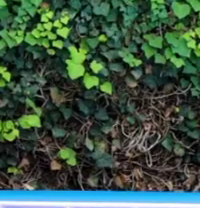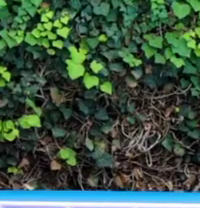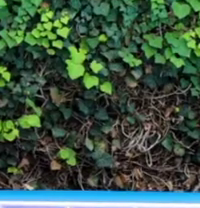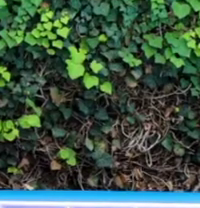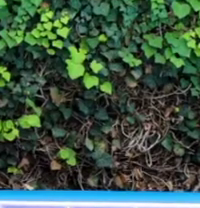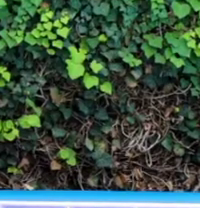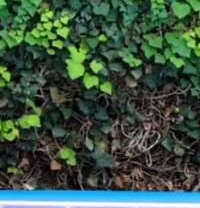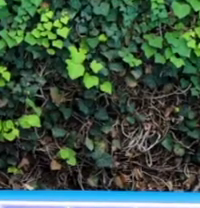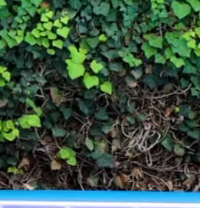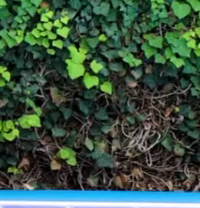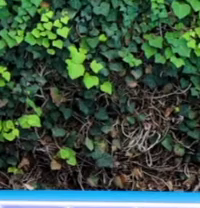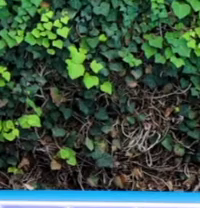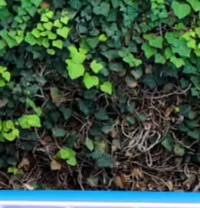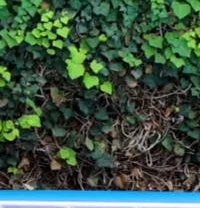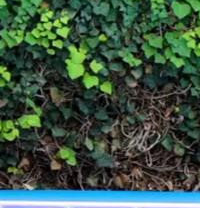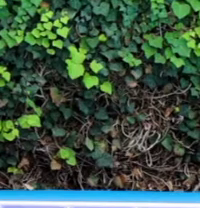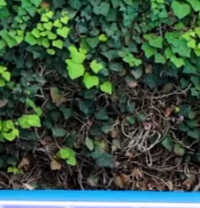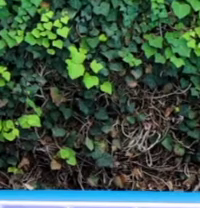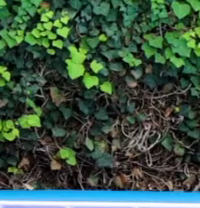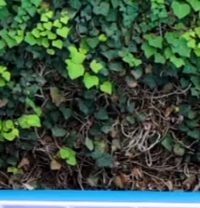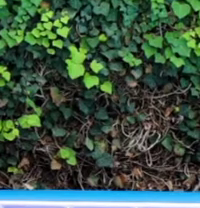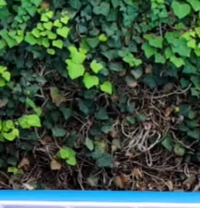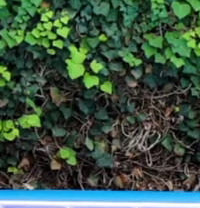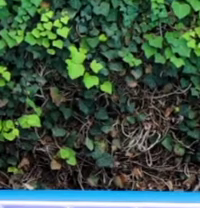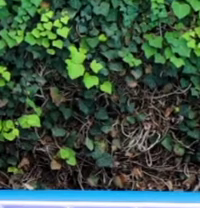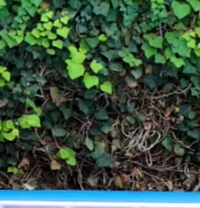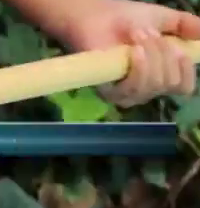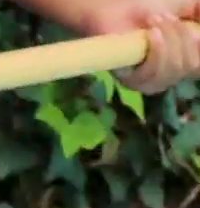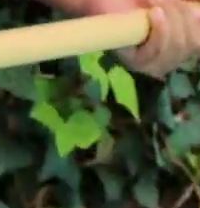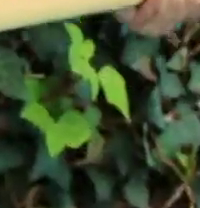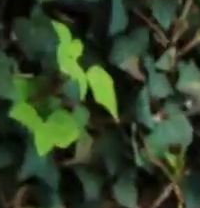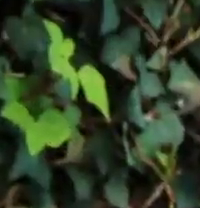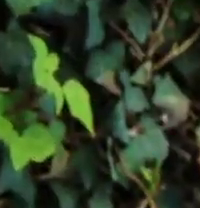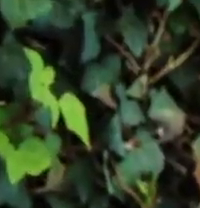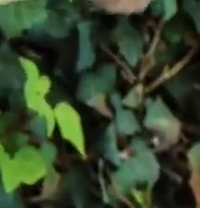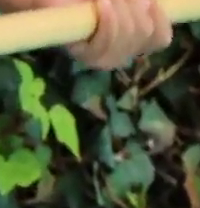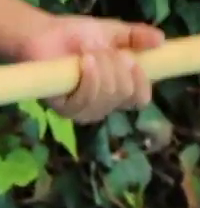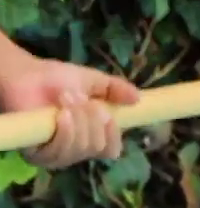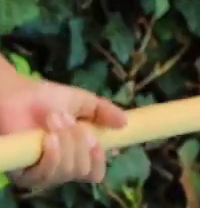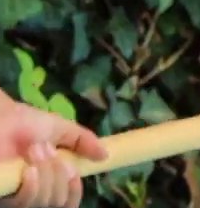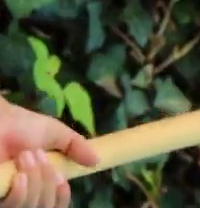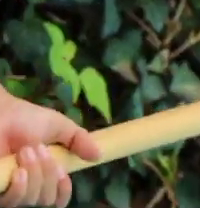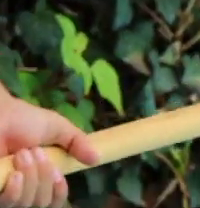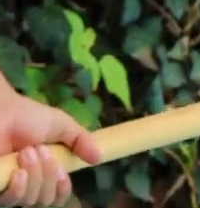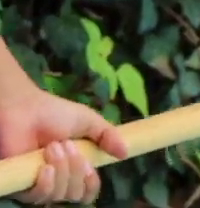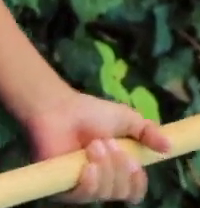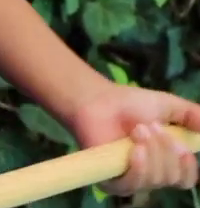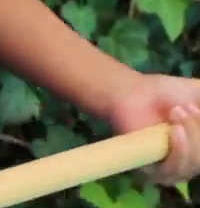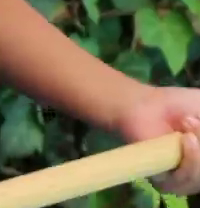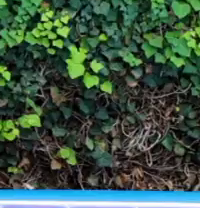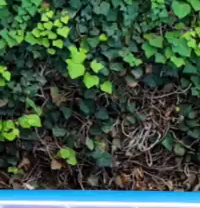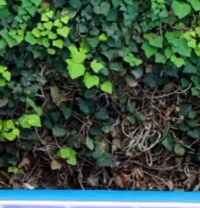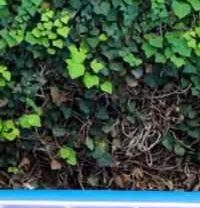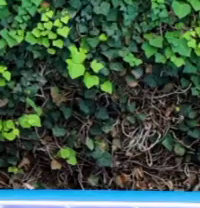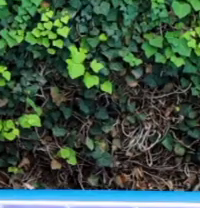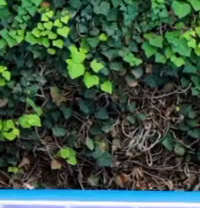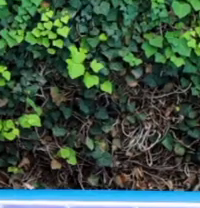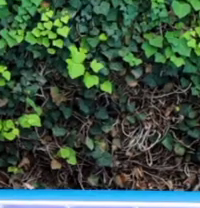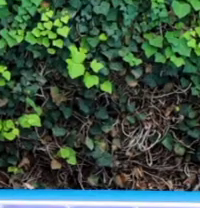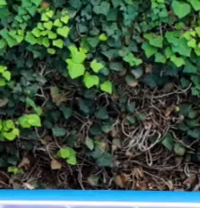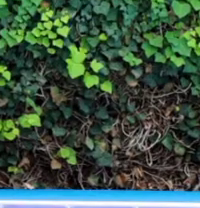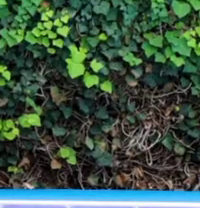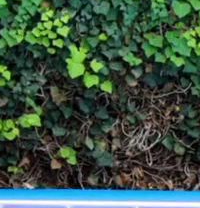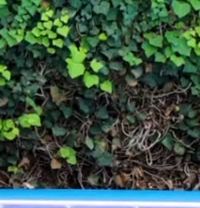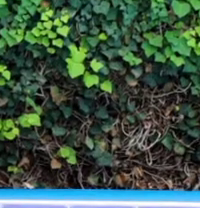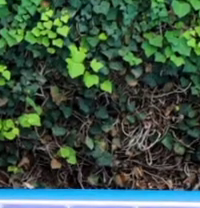Extendemos, flexionamos. Extendemos, flexionamos. Tres más. ahí. 90